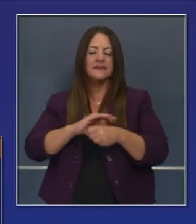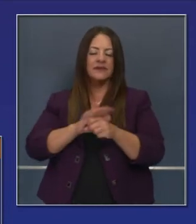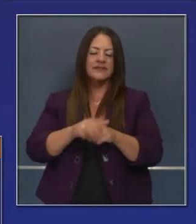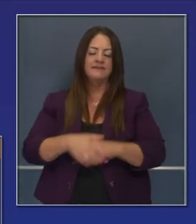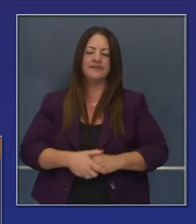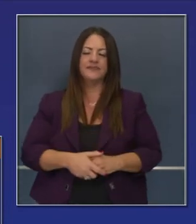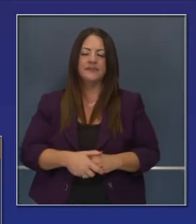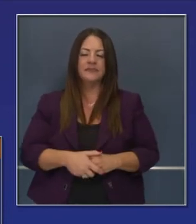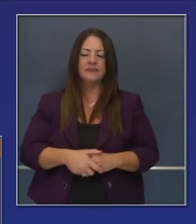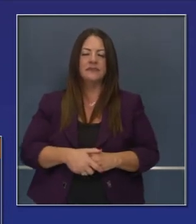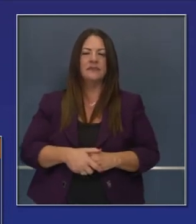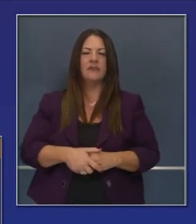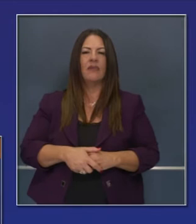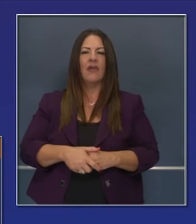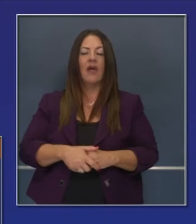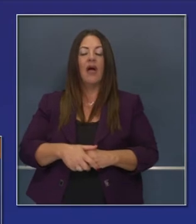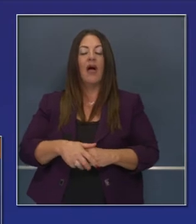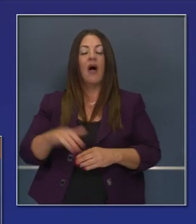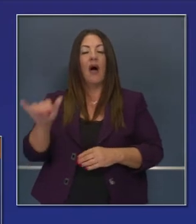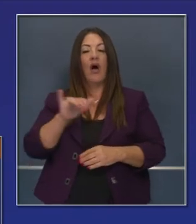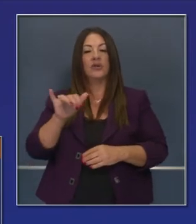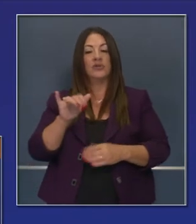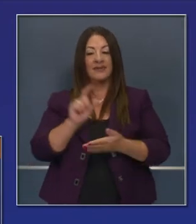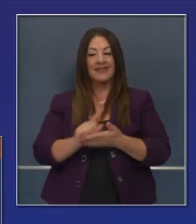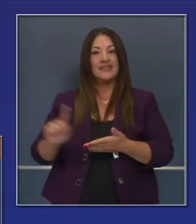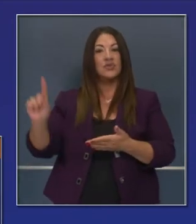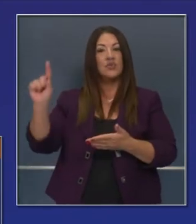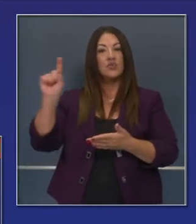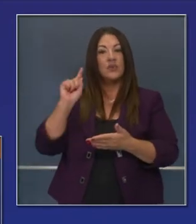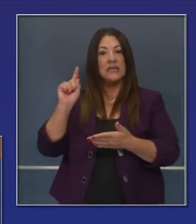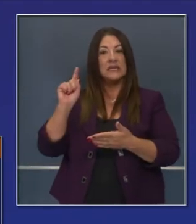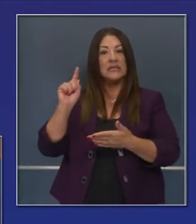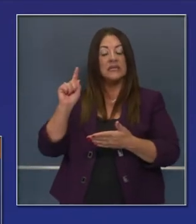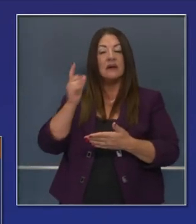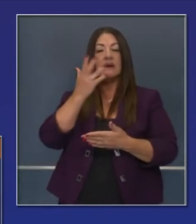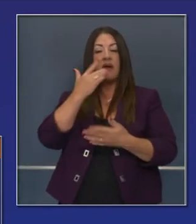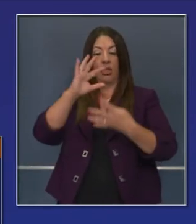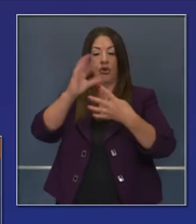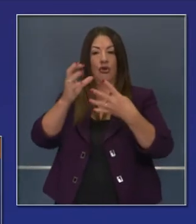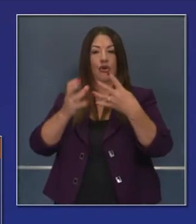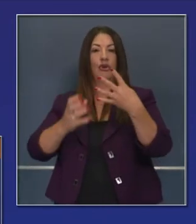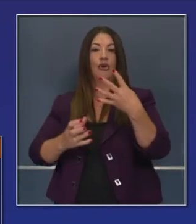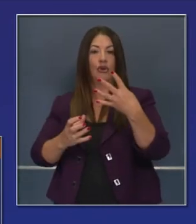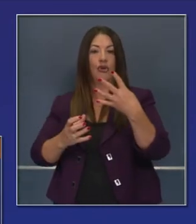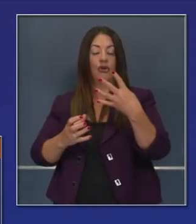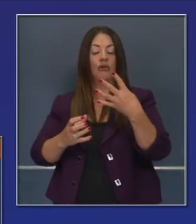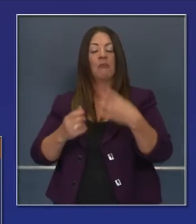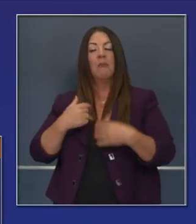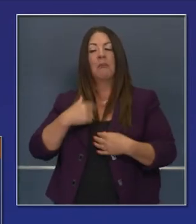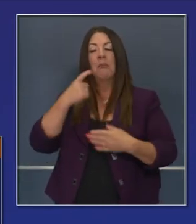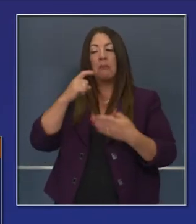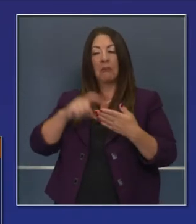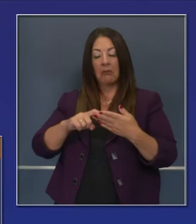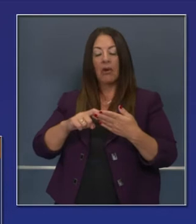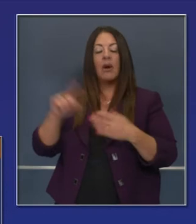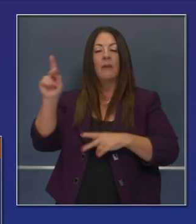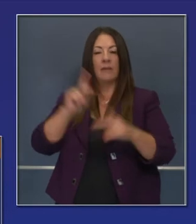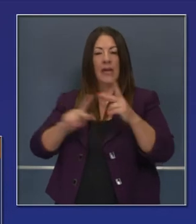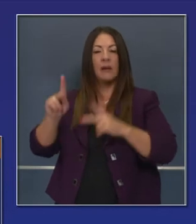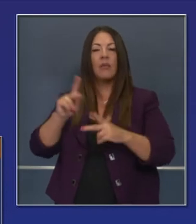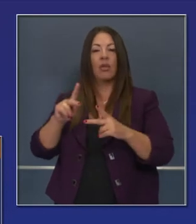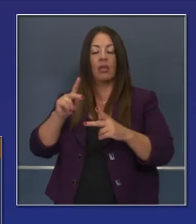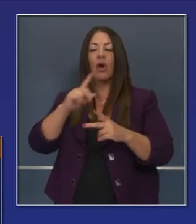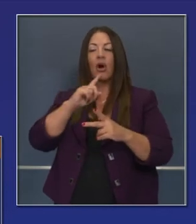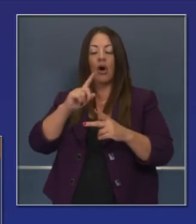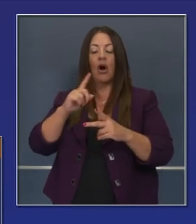de cuidados intensivos. Lo que estamos viendo aquí, en cuanto al estatus de los niveles, es que vemos un ímpetu